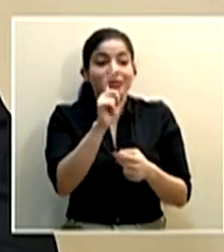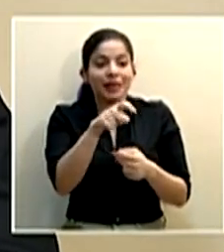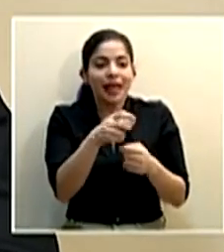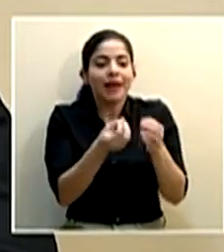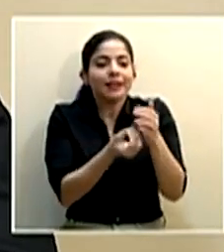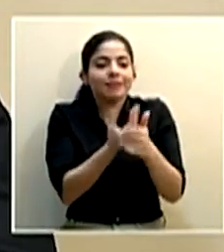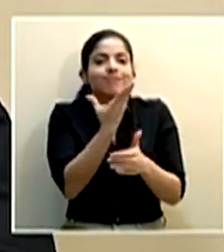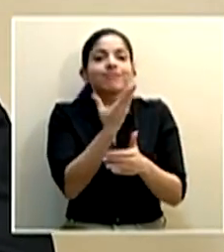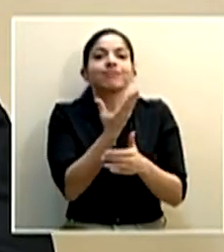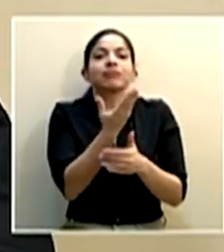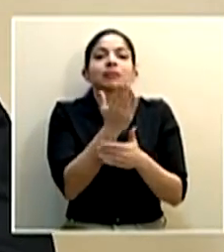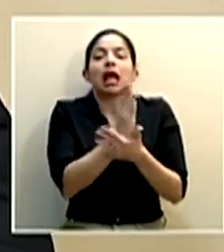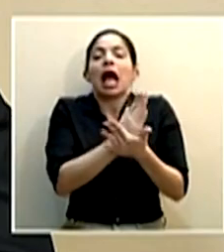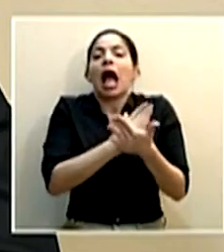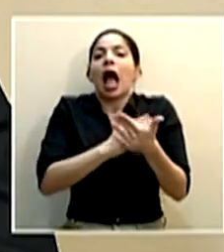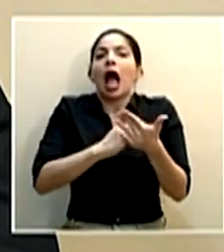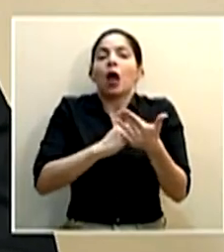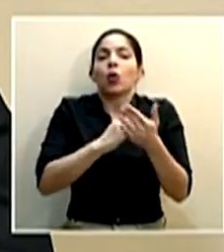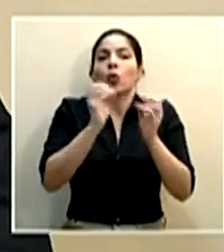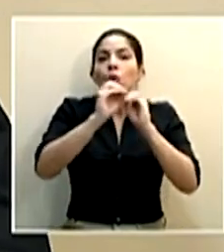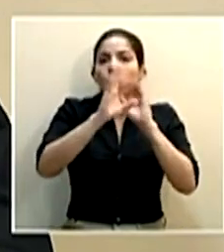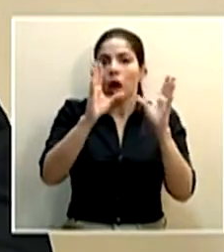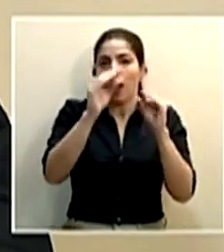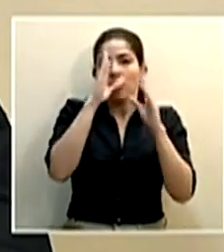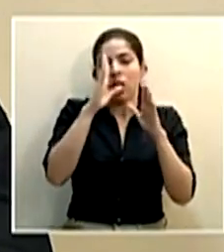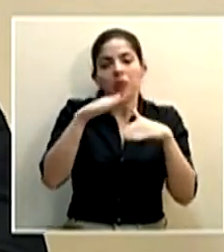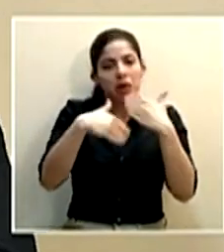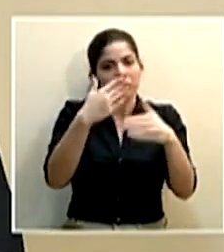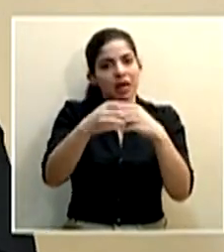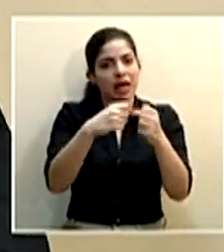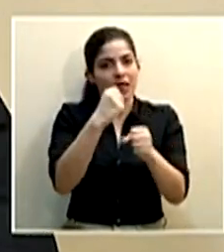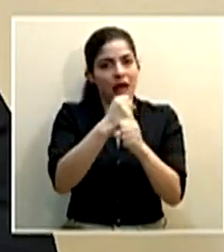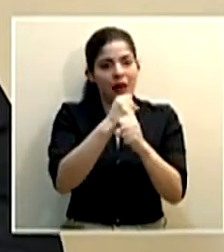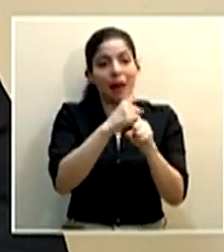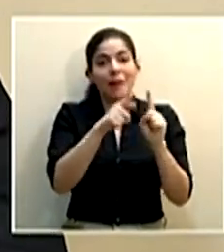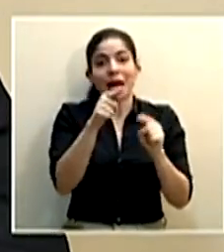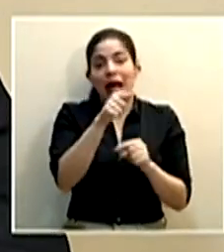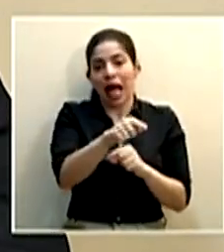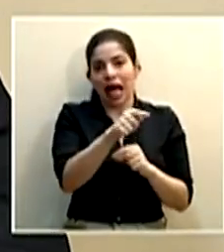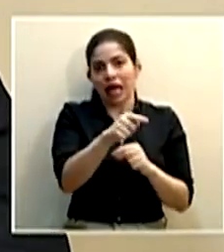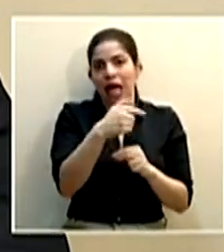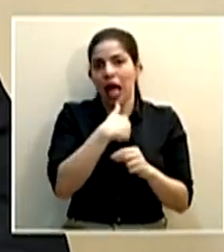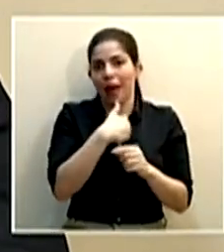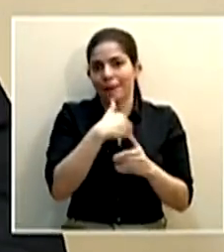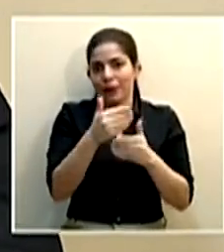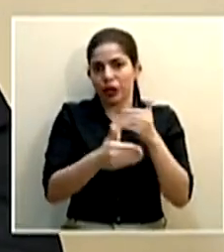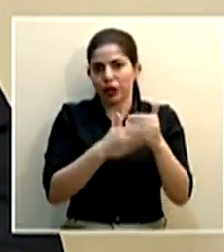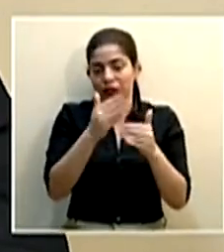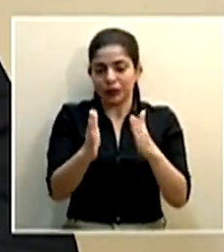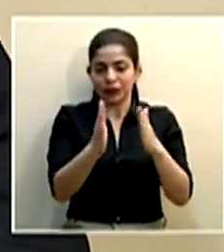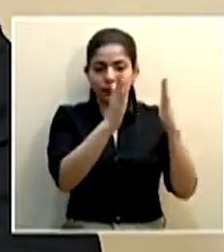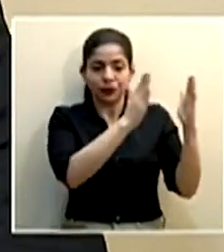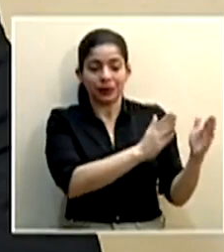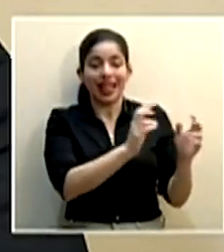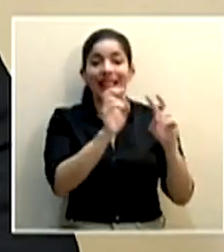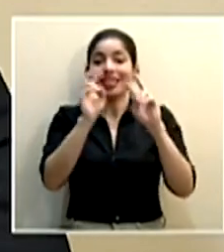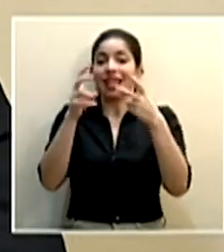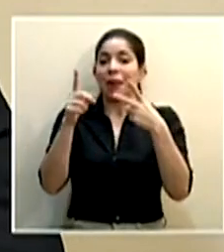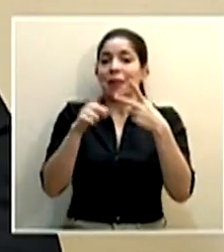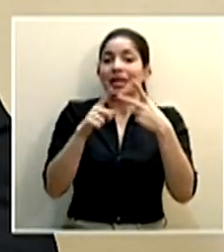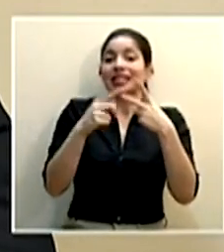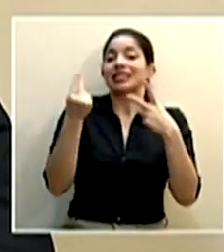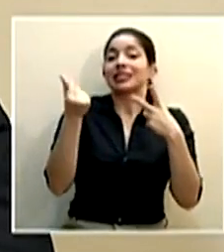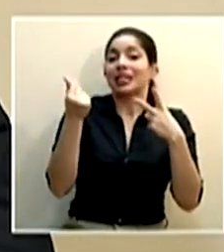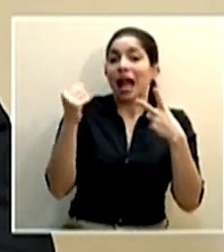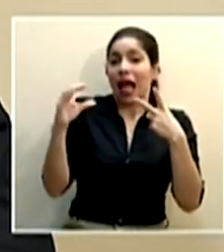emanar alguna claridad o seguiremos en la ruta de trabajo, pero ahí tenemos ese proceso. Sobre el tema salarial,